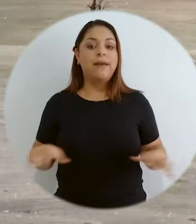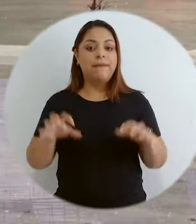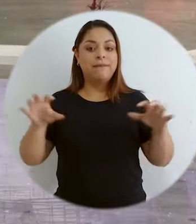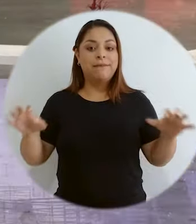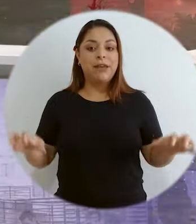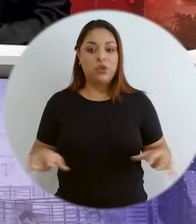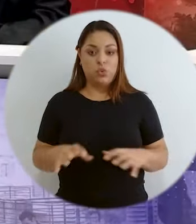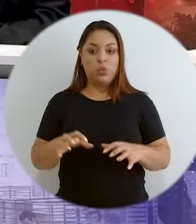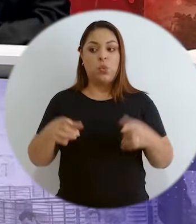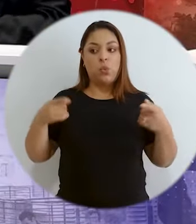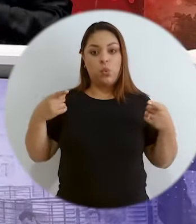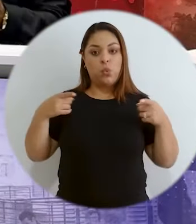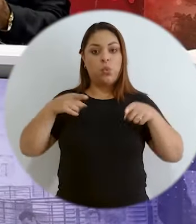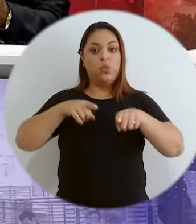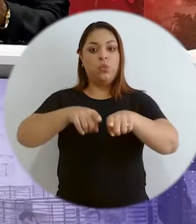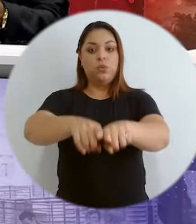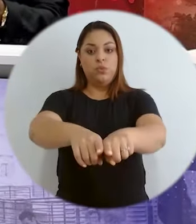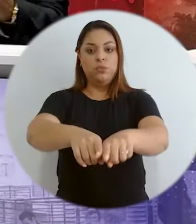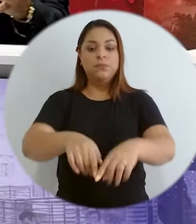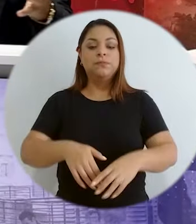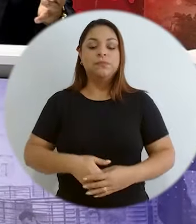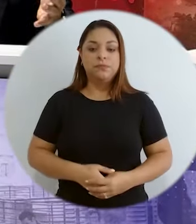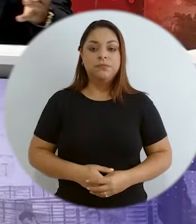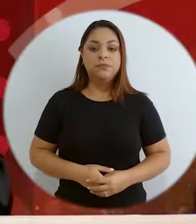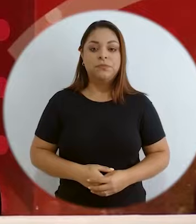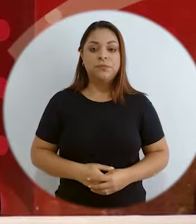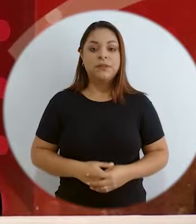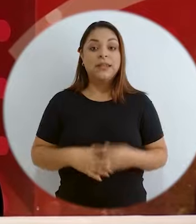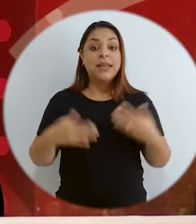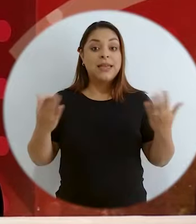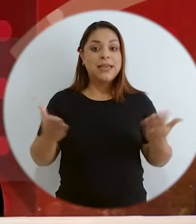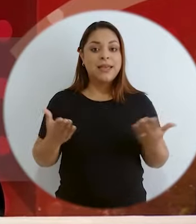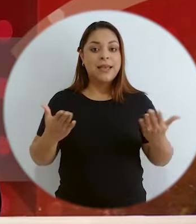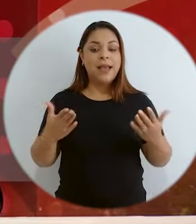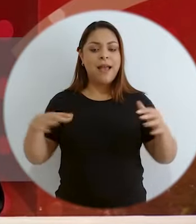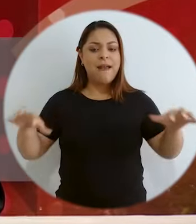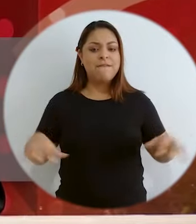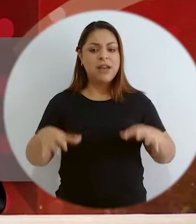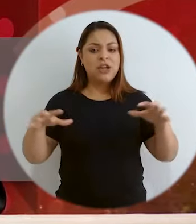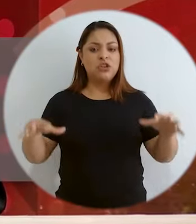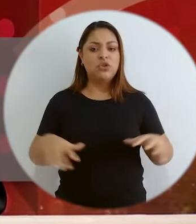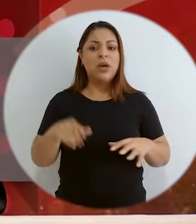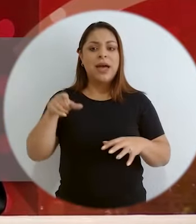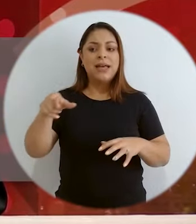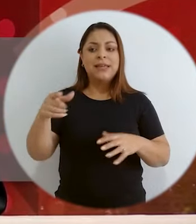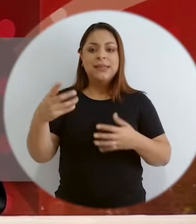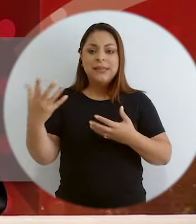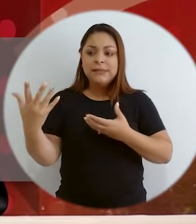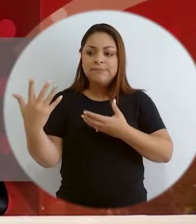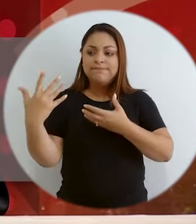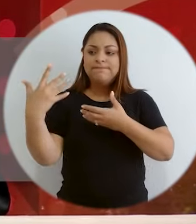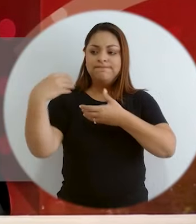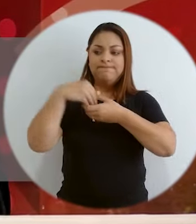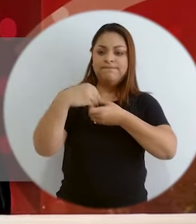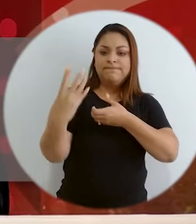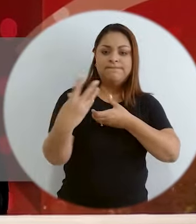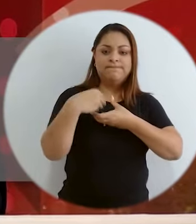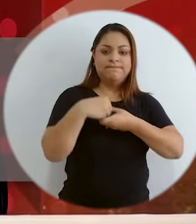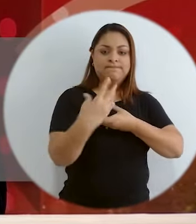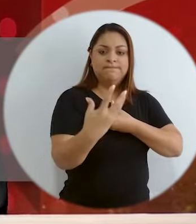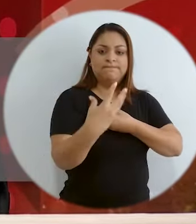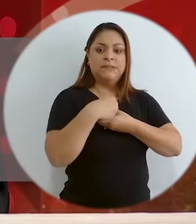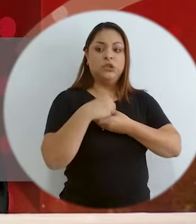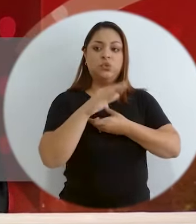tenemos un evento paralelo, un evento donde vamos a